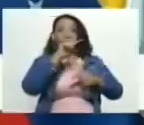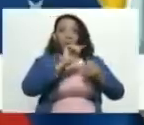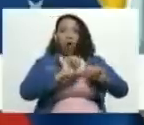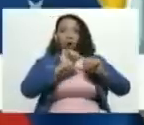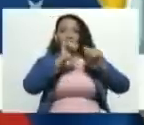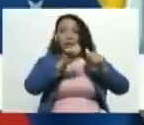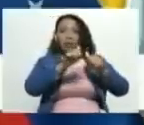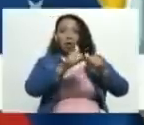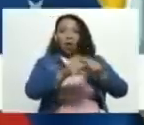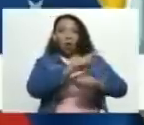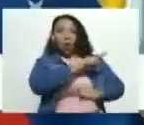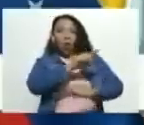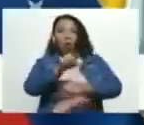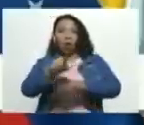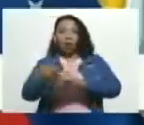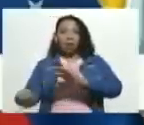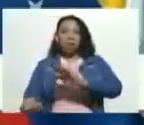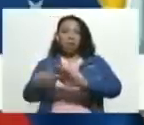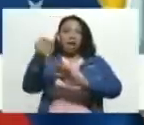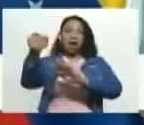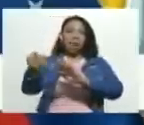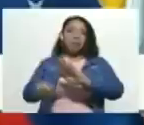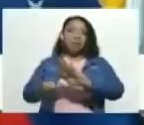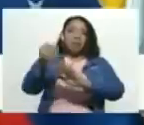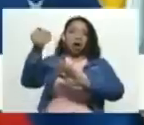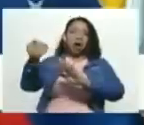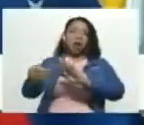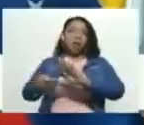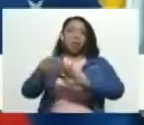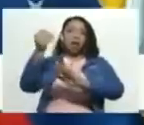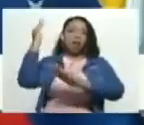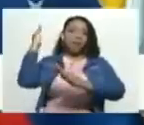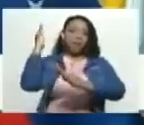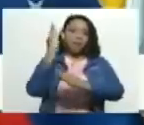las órdenes ejecutivas de sancionar